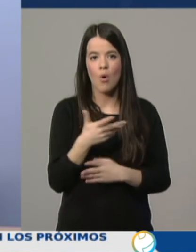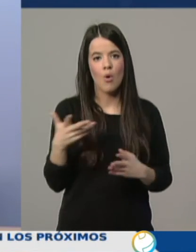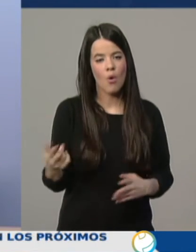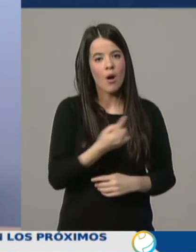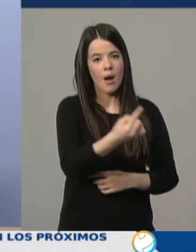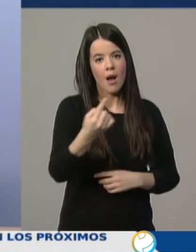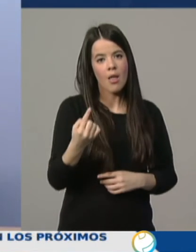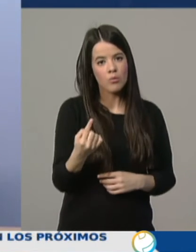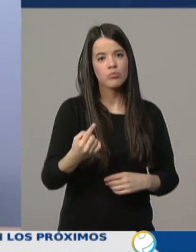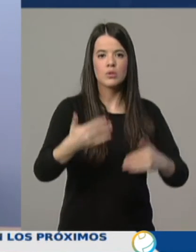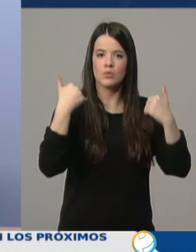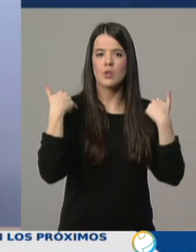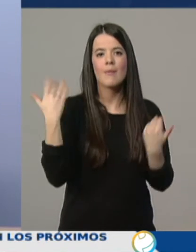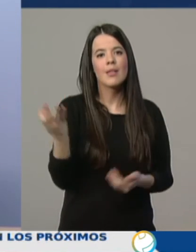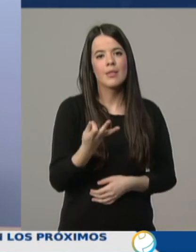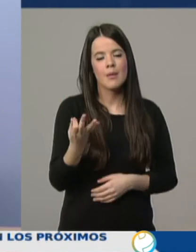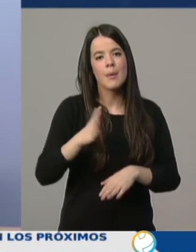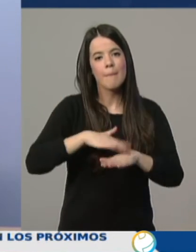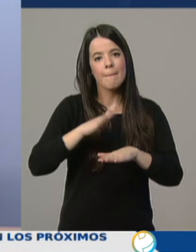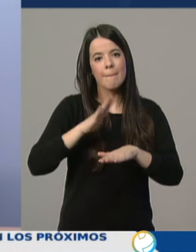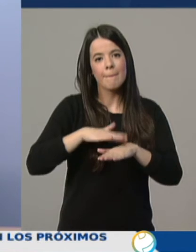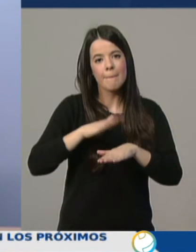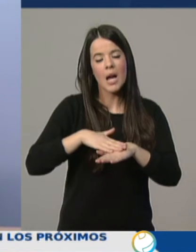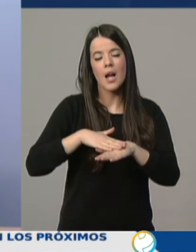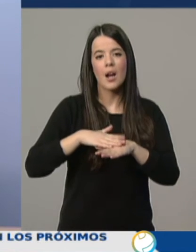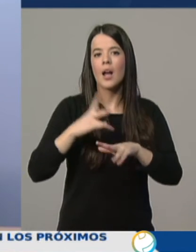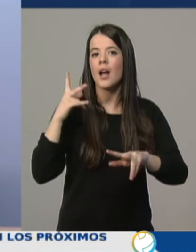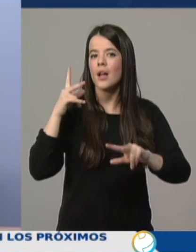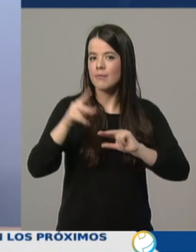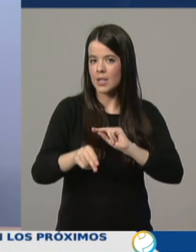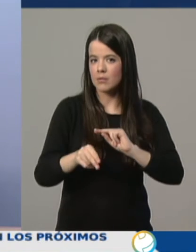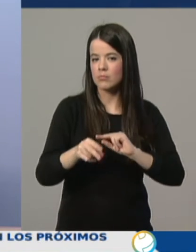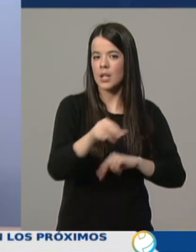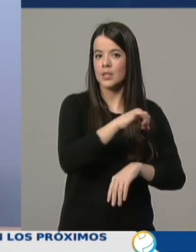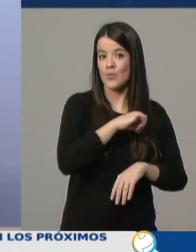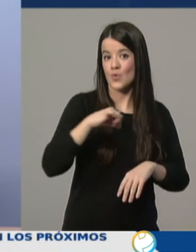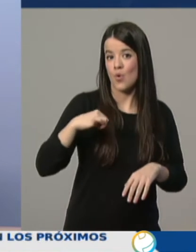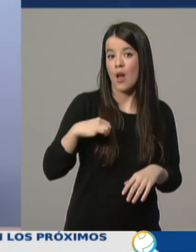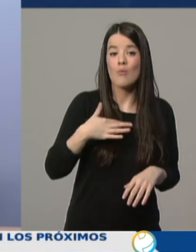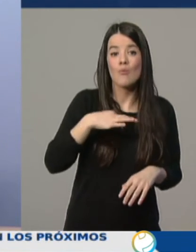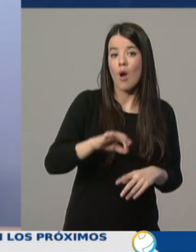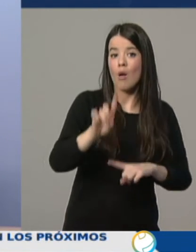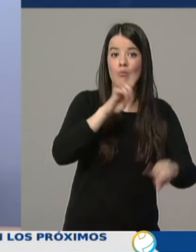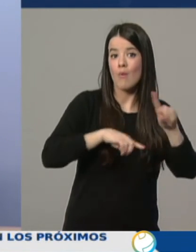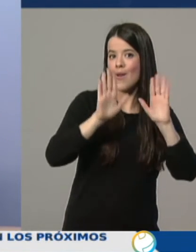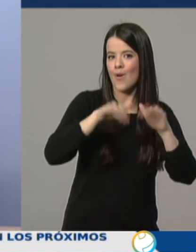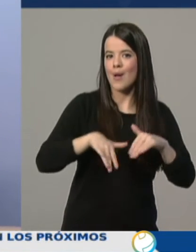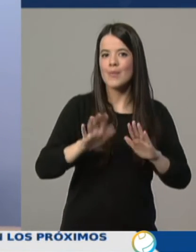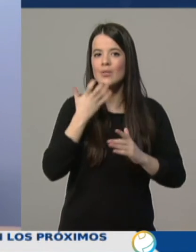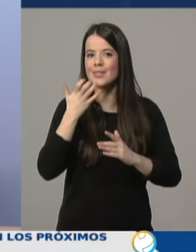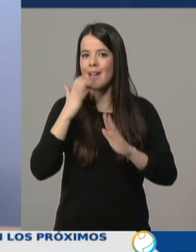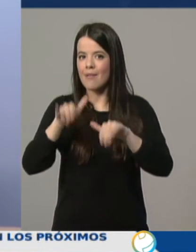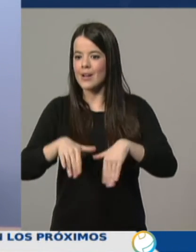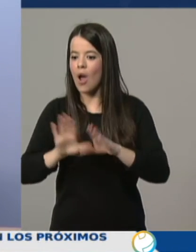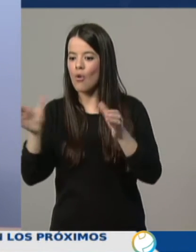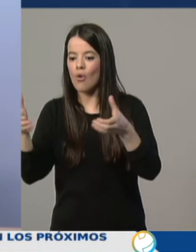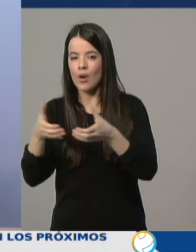cada uno, para evitar que así como de forma individual no es un problema, de forma colectiva sí que lo puede